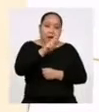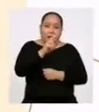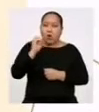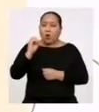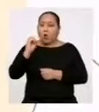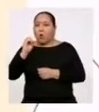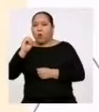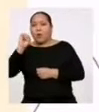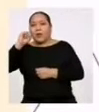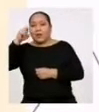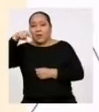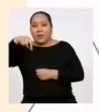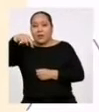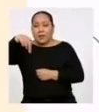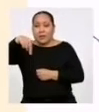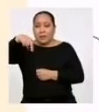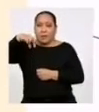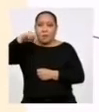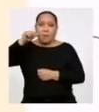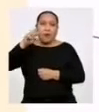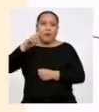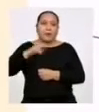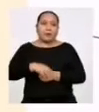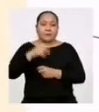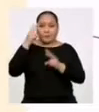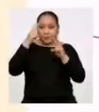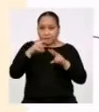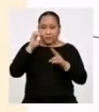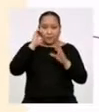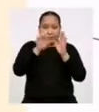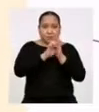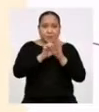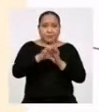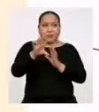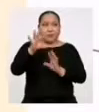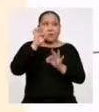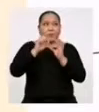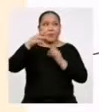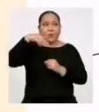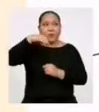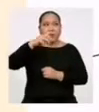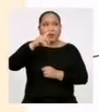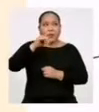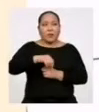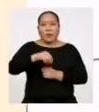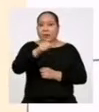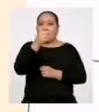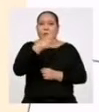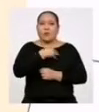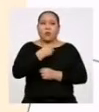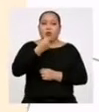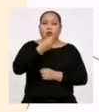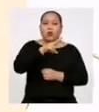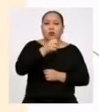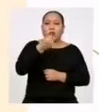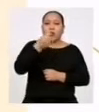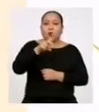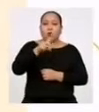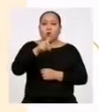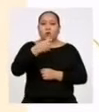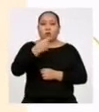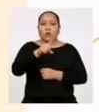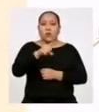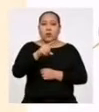Veamos el siguiente ejemplo Hallar la mediana para las siguientes edades 12, 11, 9,